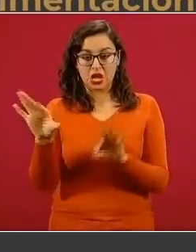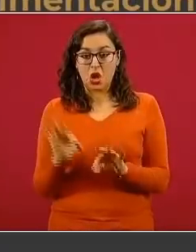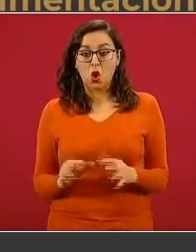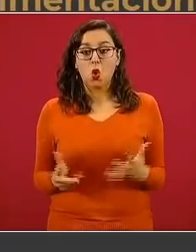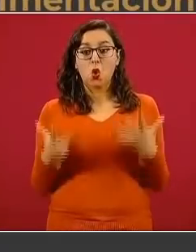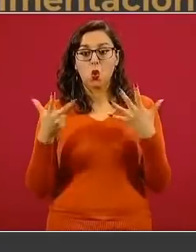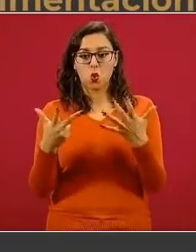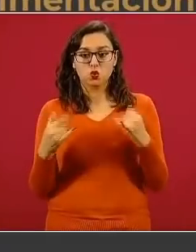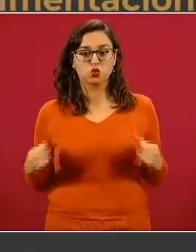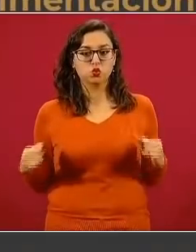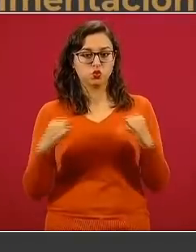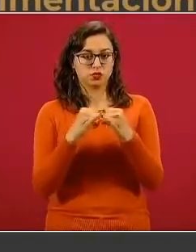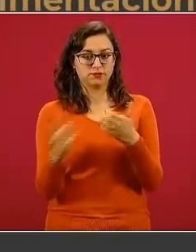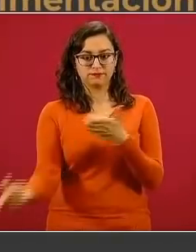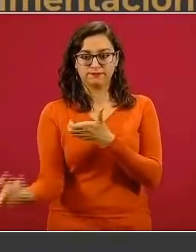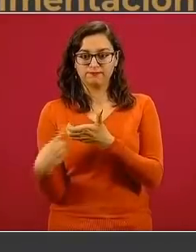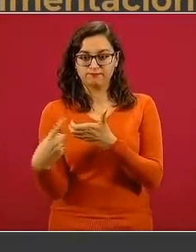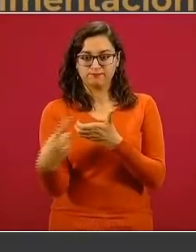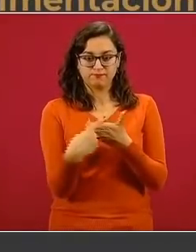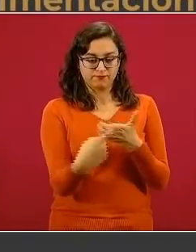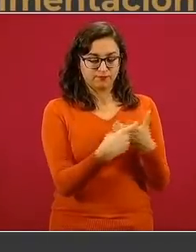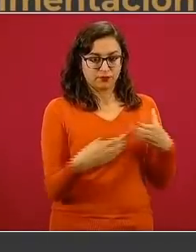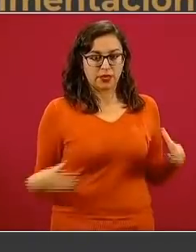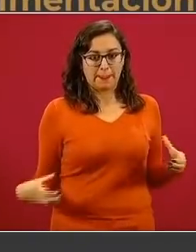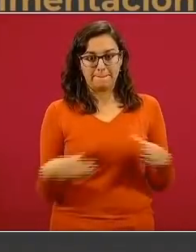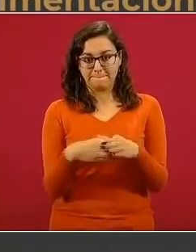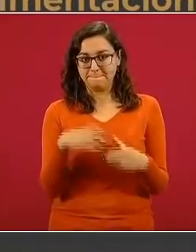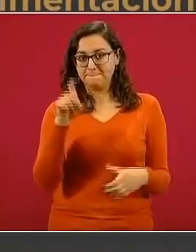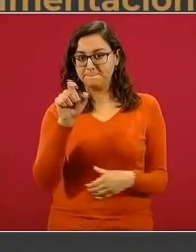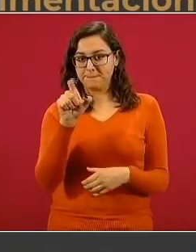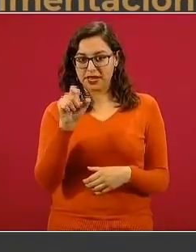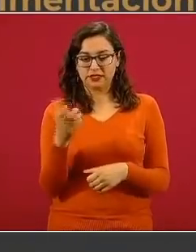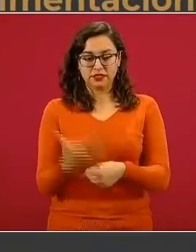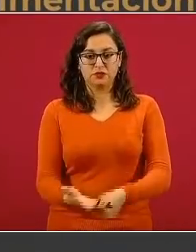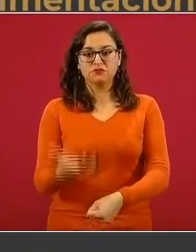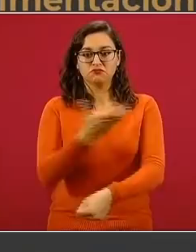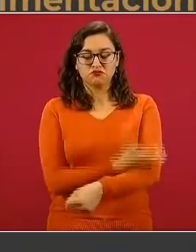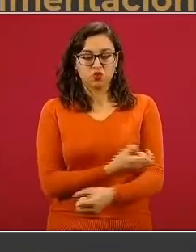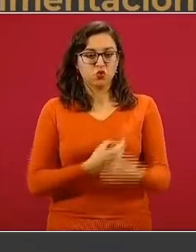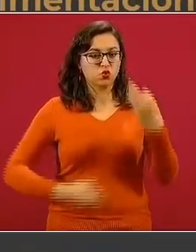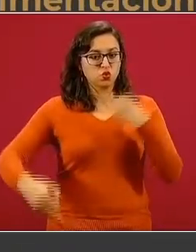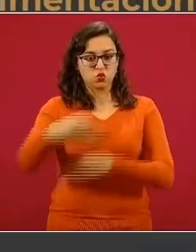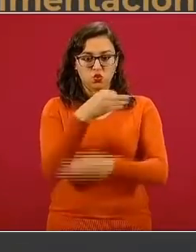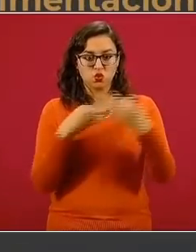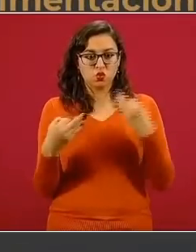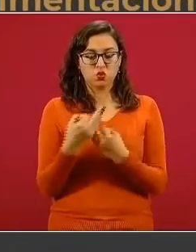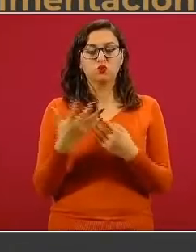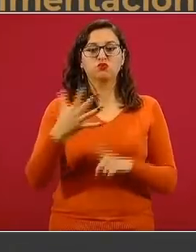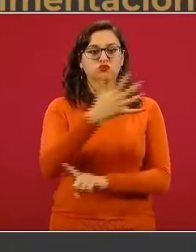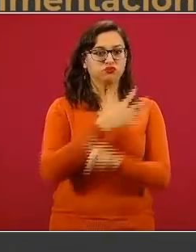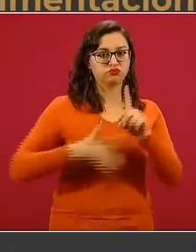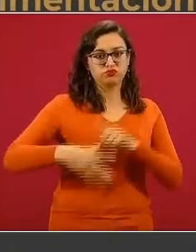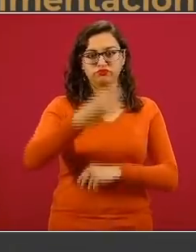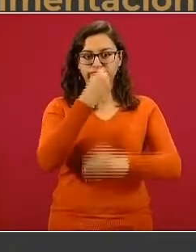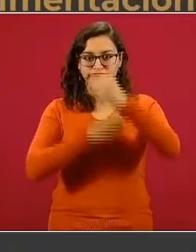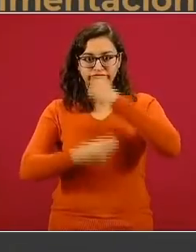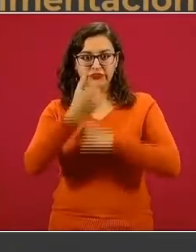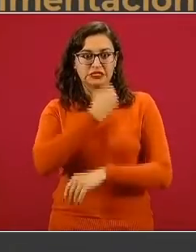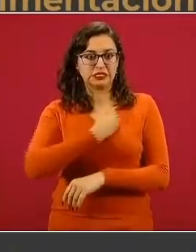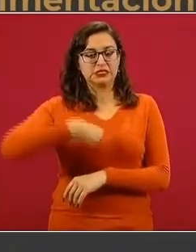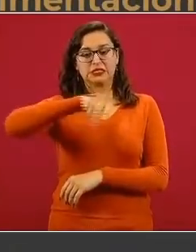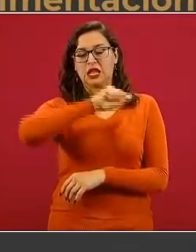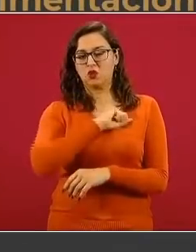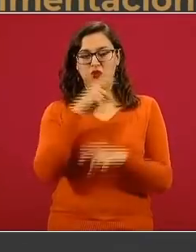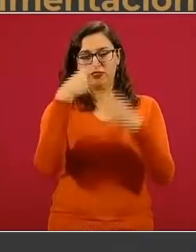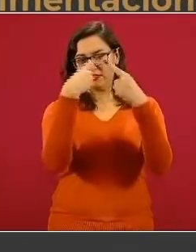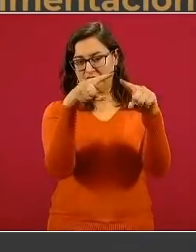de veinte colegas que han trabajado muchos componentes del entorno alimentario, de la salud, de diversas áreas de la